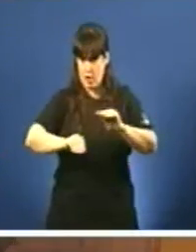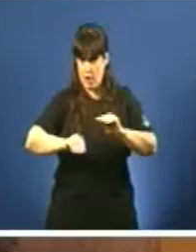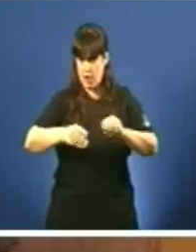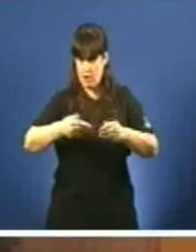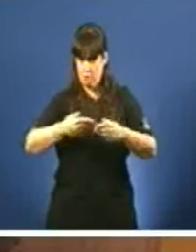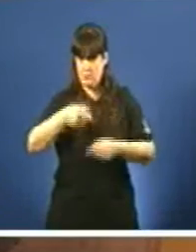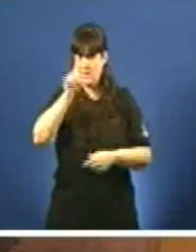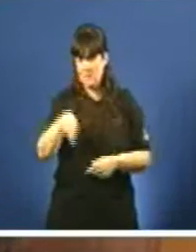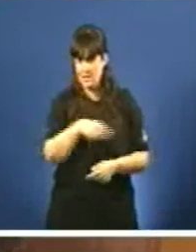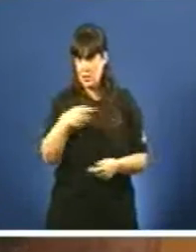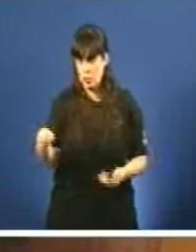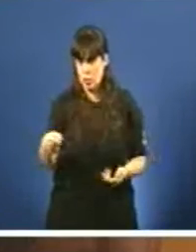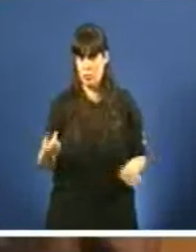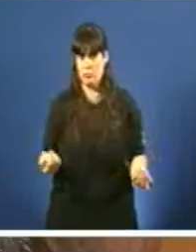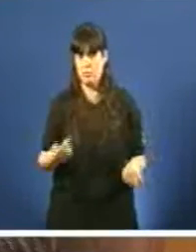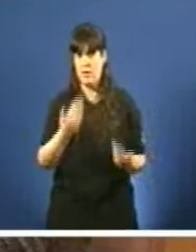idioma galego. Moitas gracias.